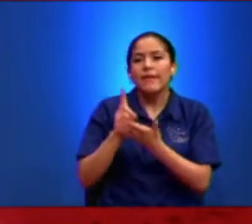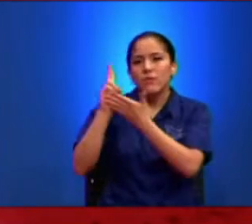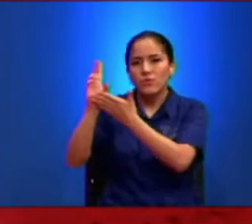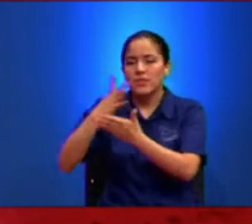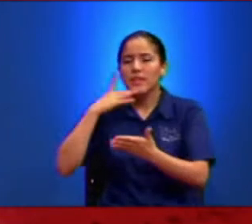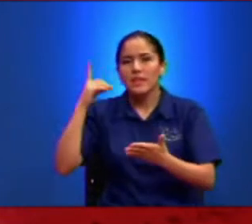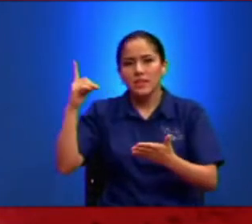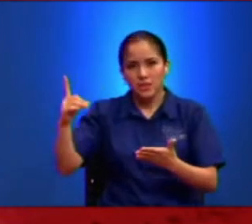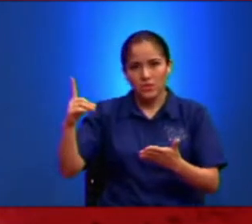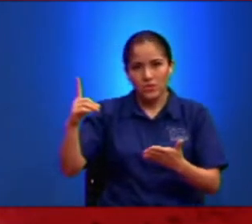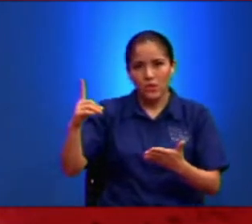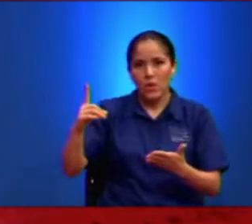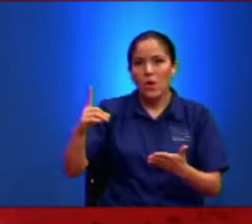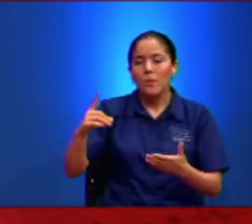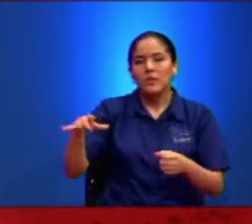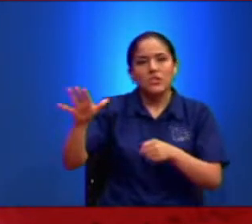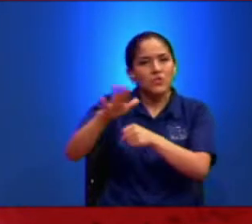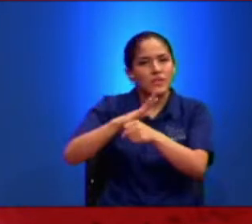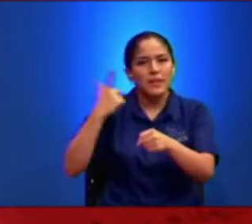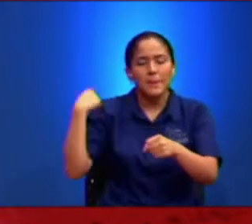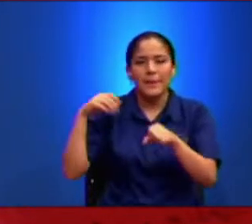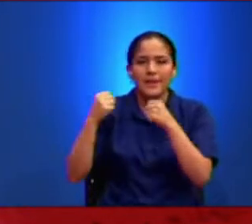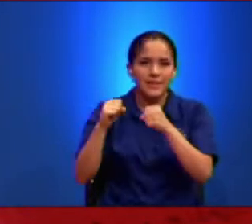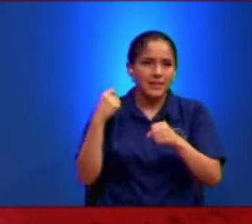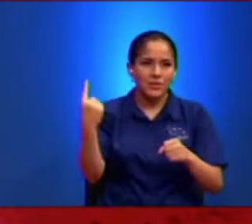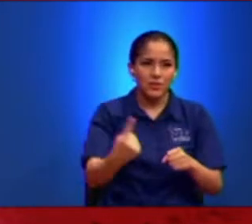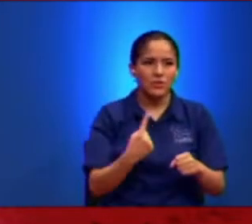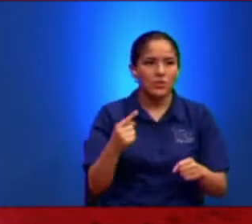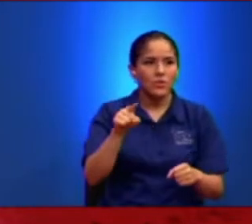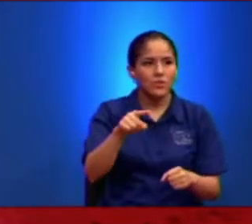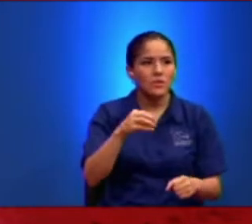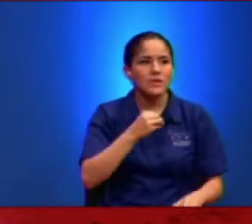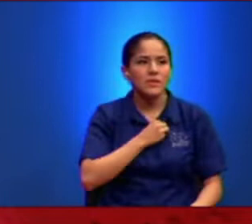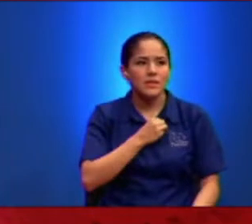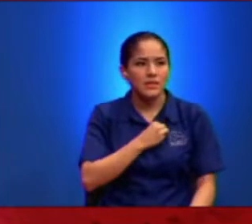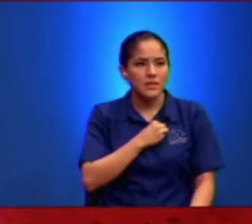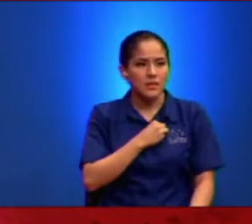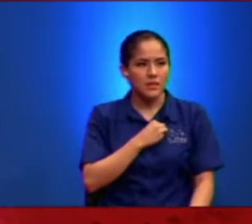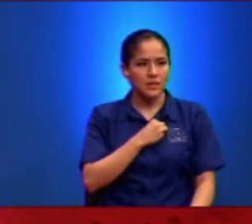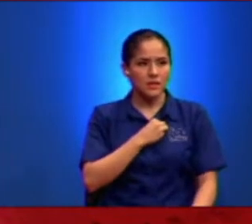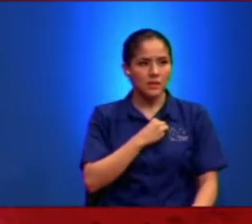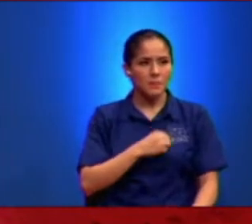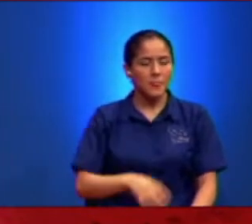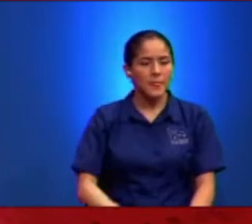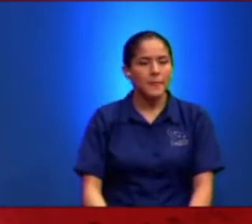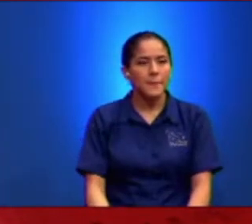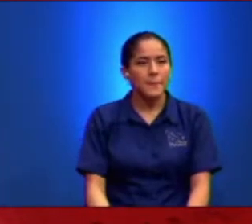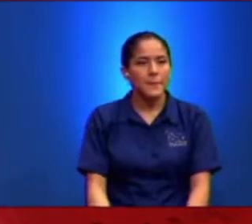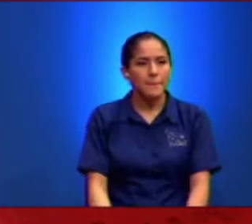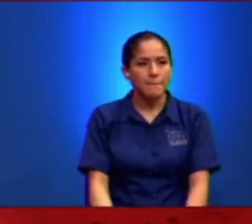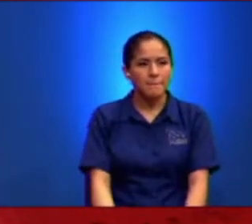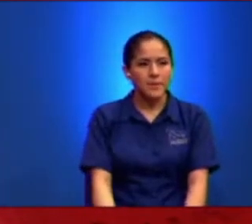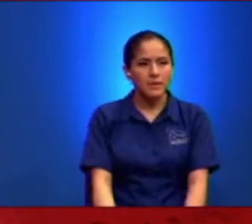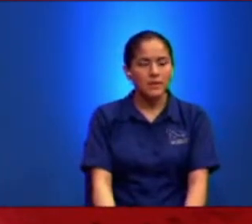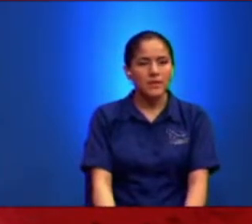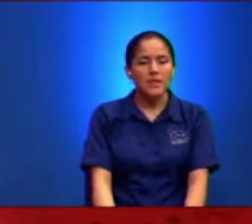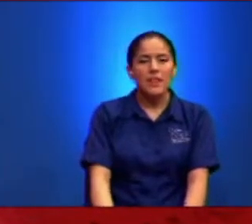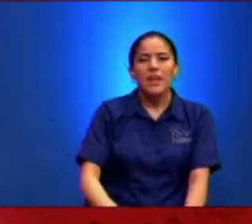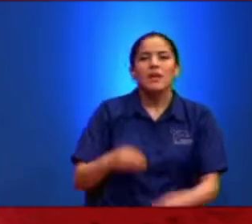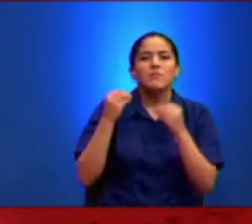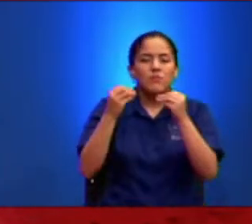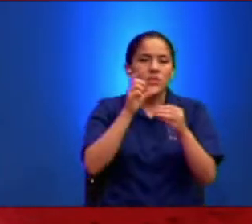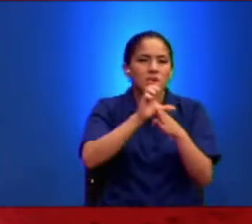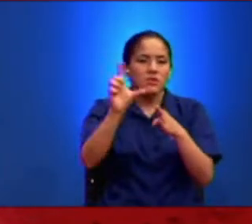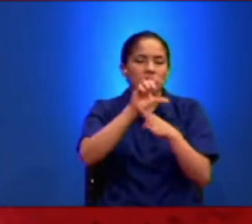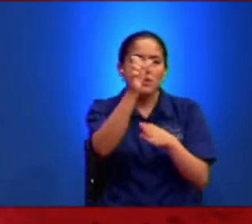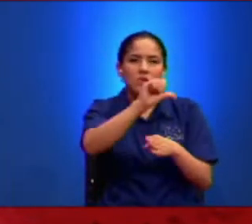Para haber hecho Todo lo que se les dio La gana En otras palabras Habiendo andado Ensexualidad Lujurias Borracheras Orgías